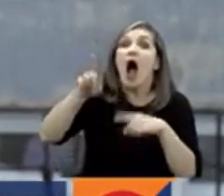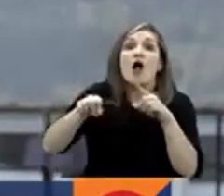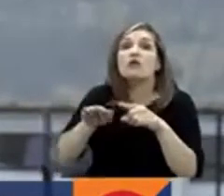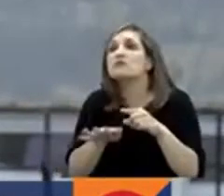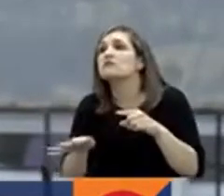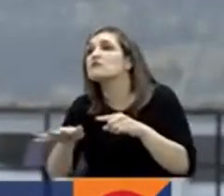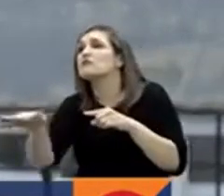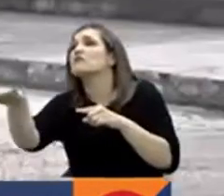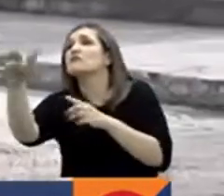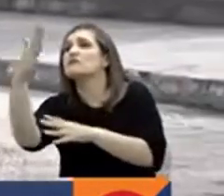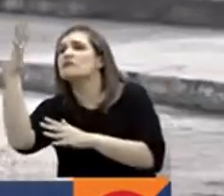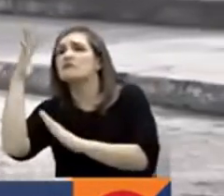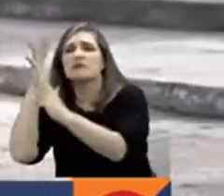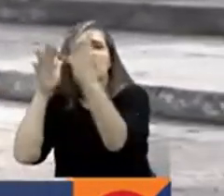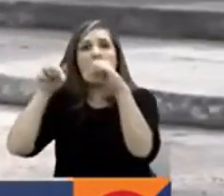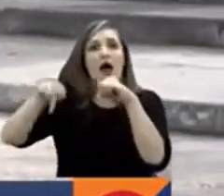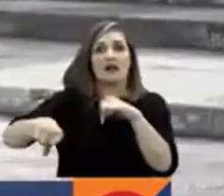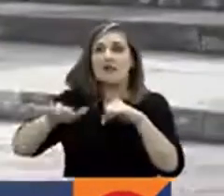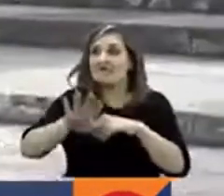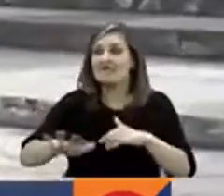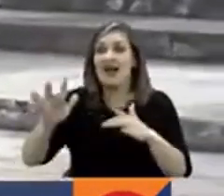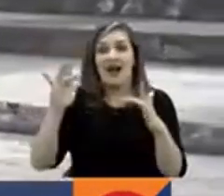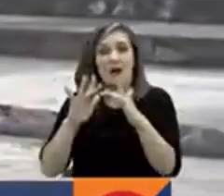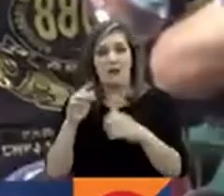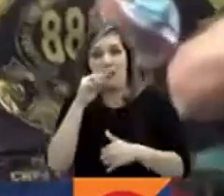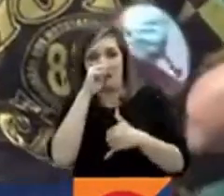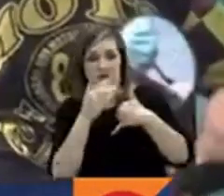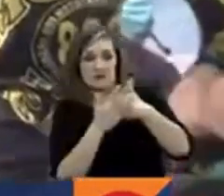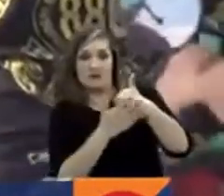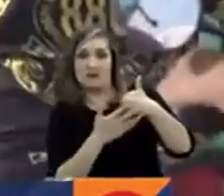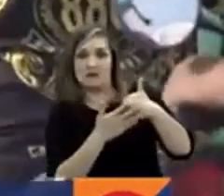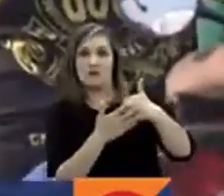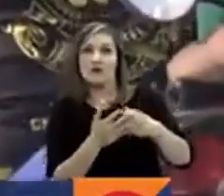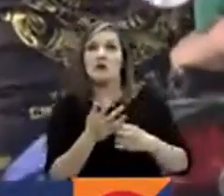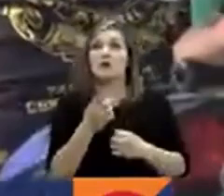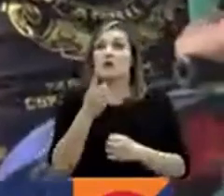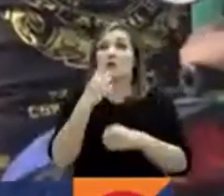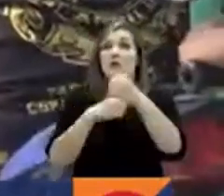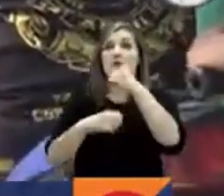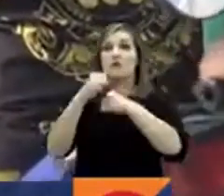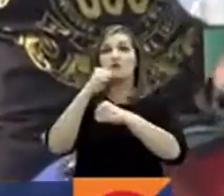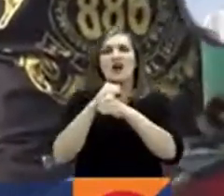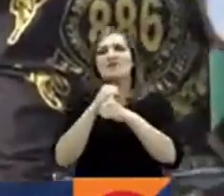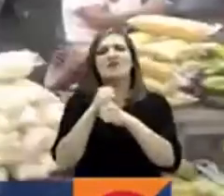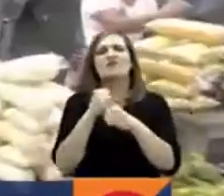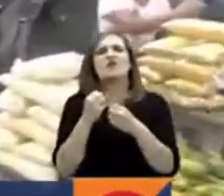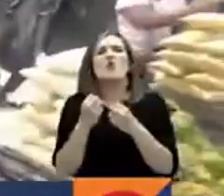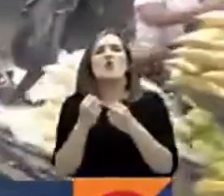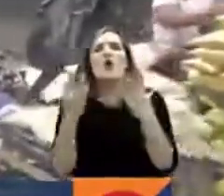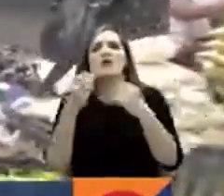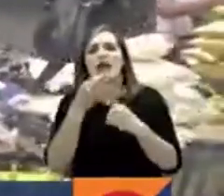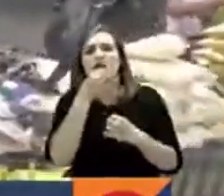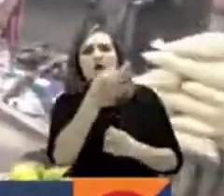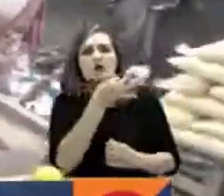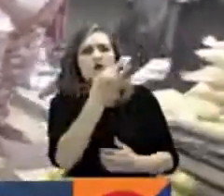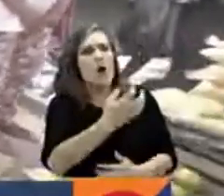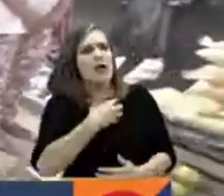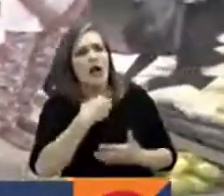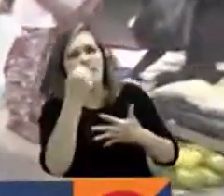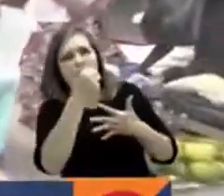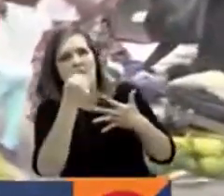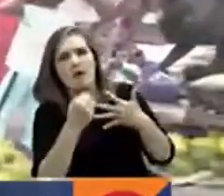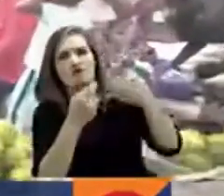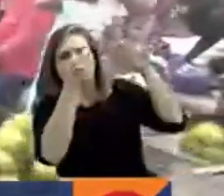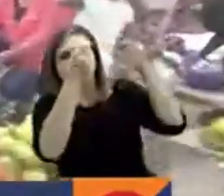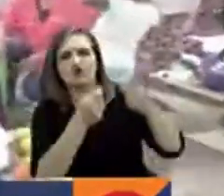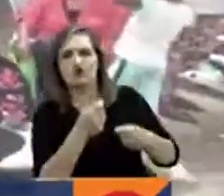parte del territorio departamental. Según la entidad, en el año pasado hubo 712 manifestaciones de inconformidad por parte de la población en los